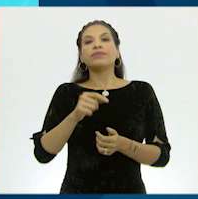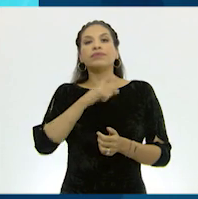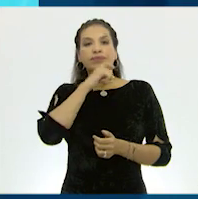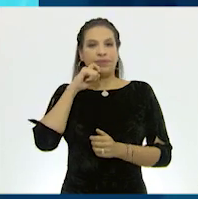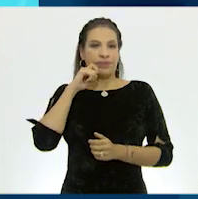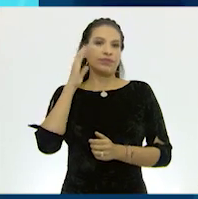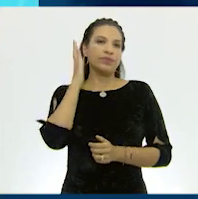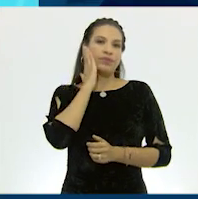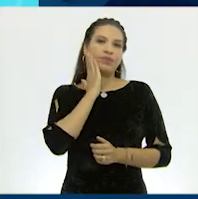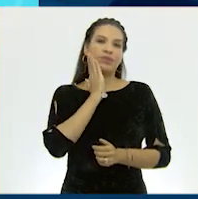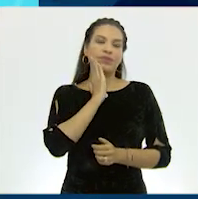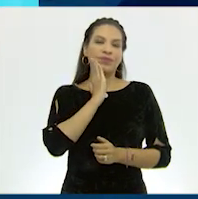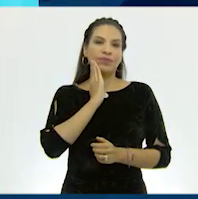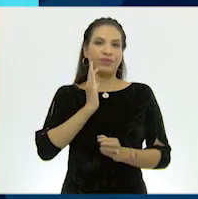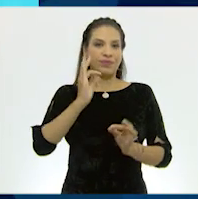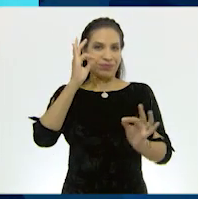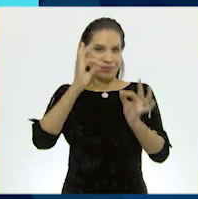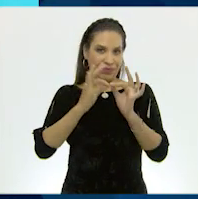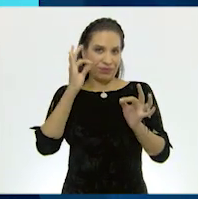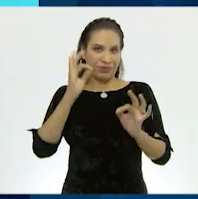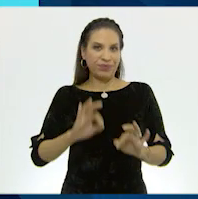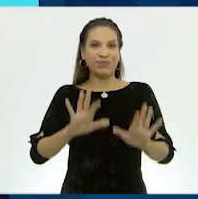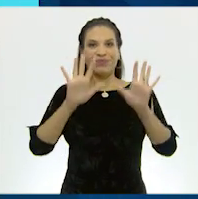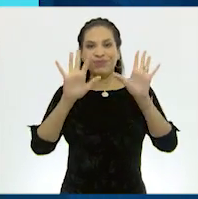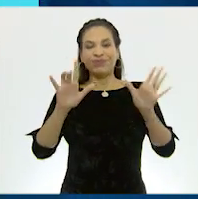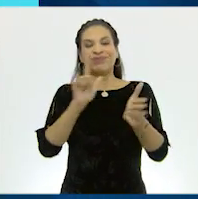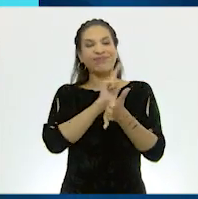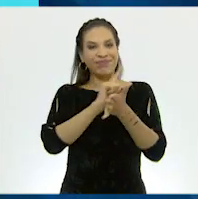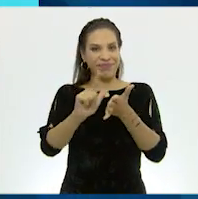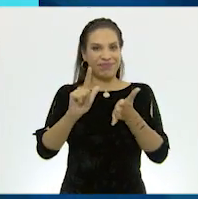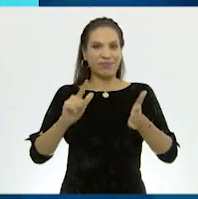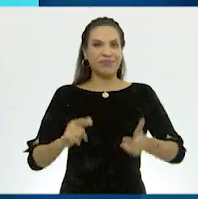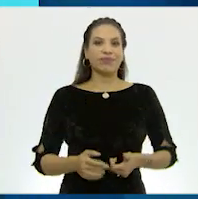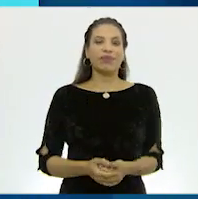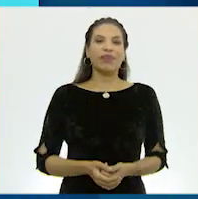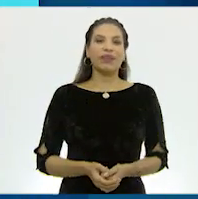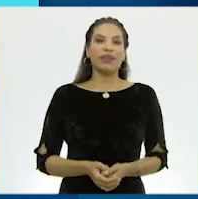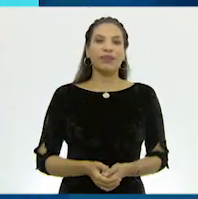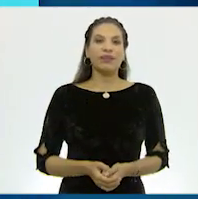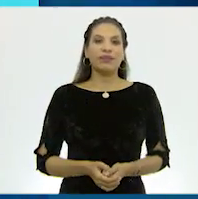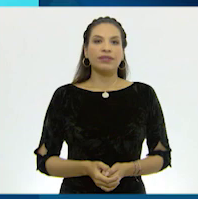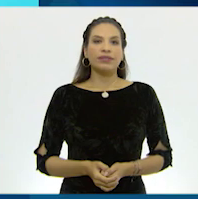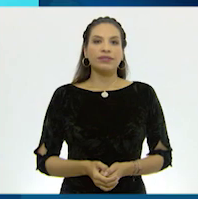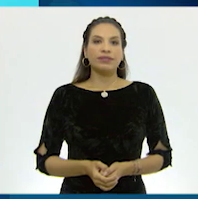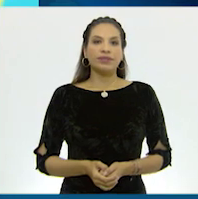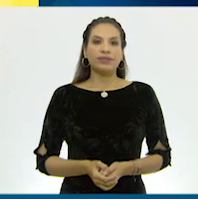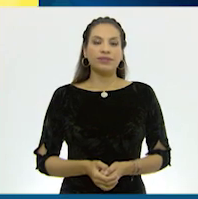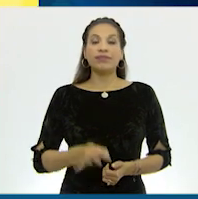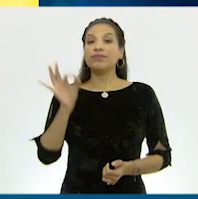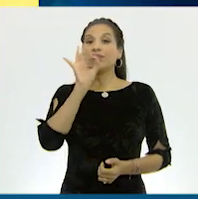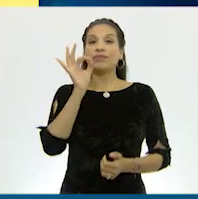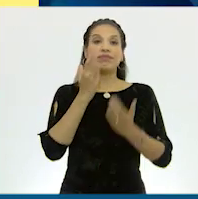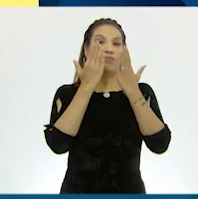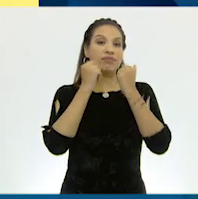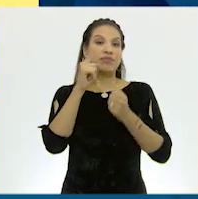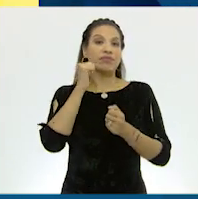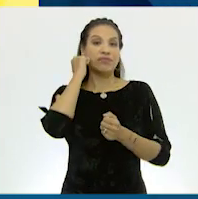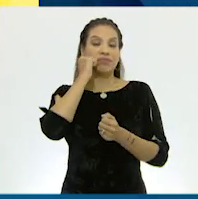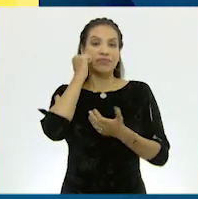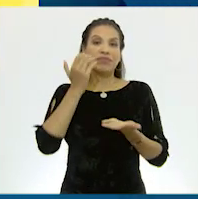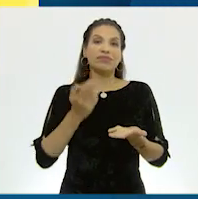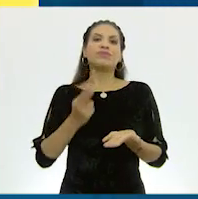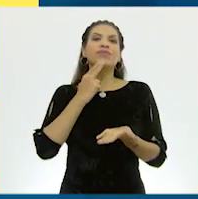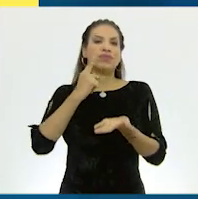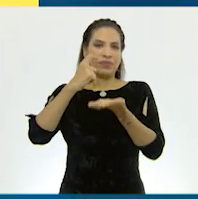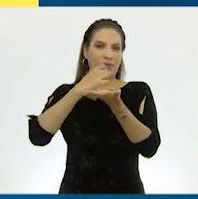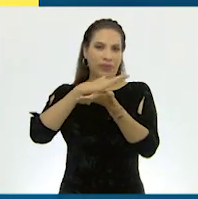Sécalas con una toalla. ¡Y listo! ¡Tus manos están limpias! Si no tienes agua y jabón,